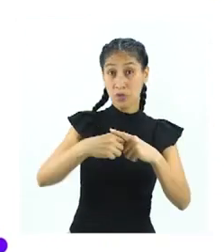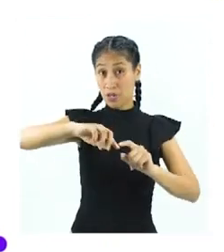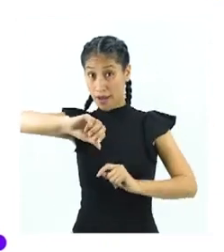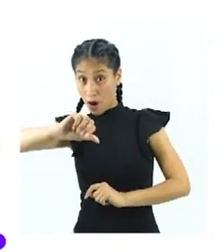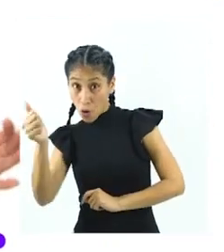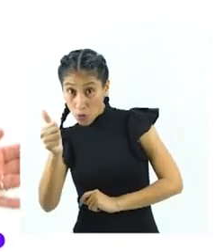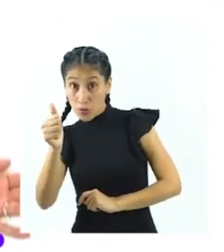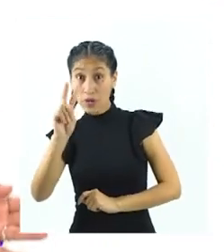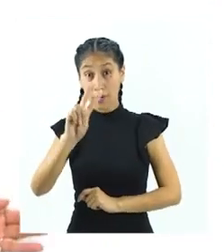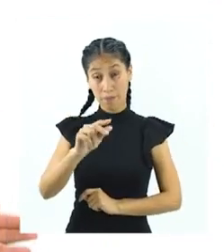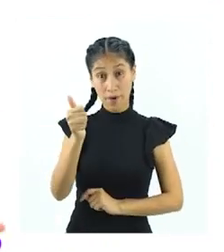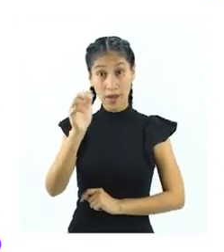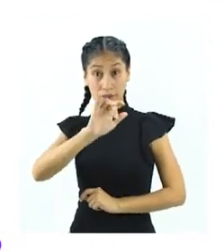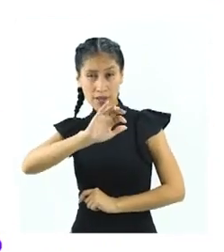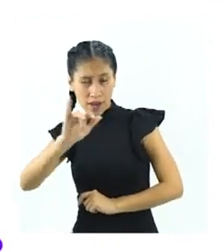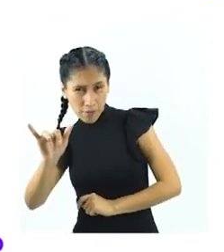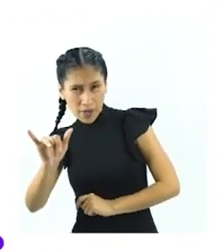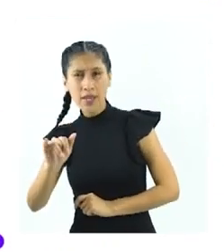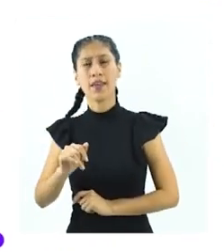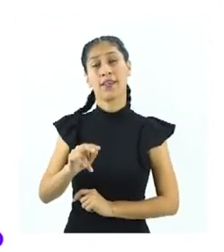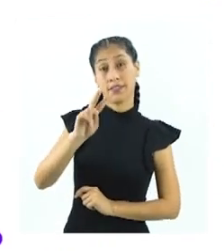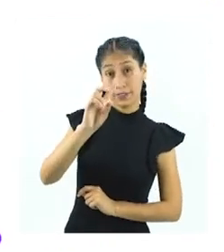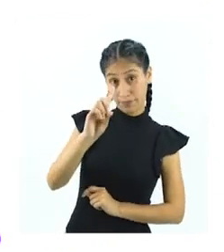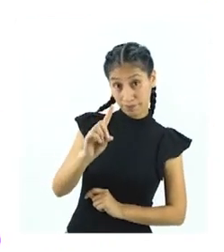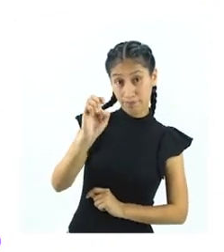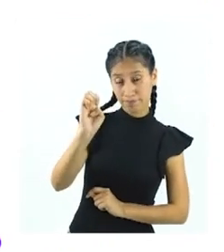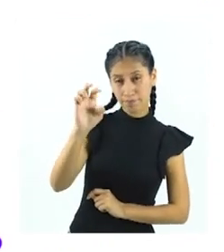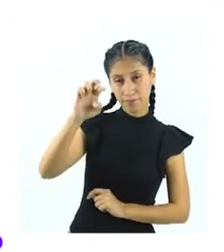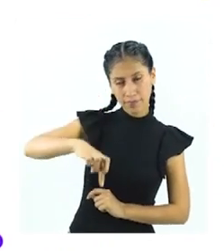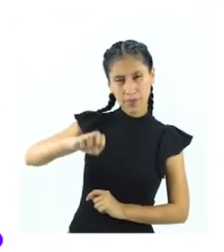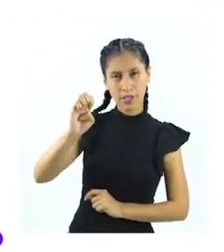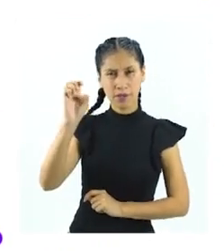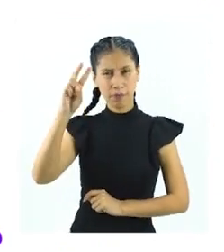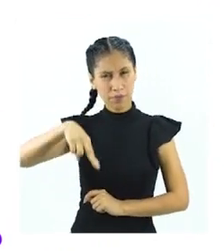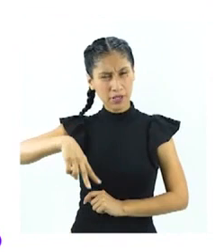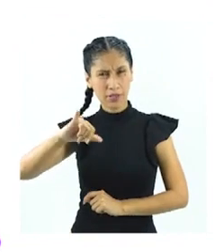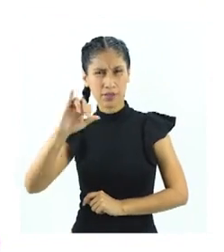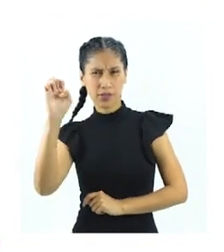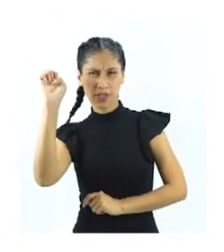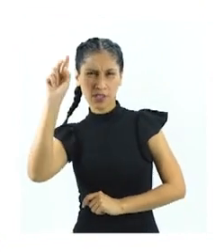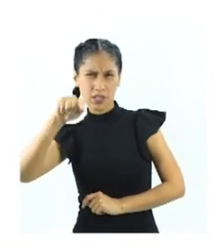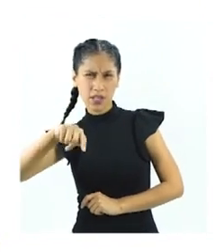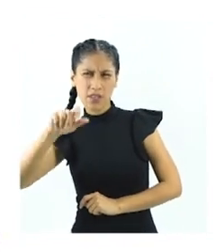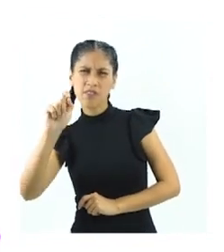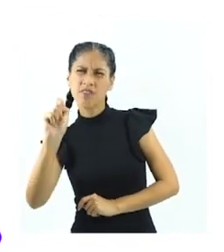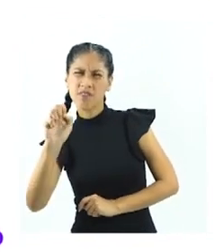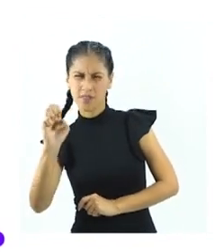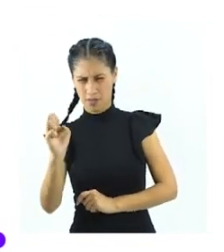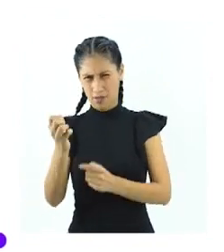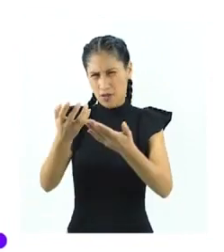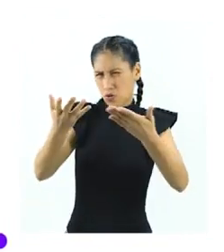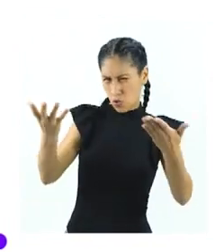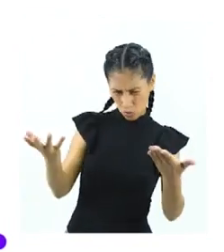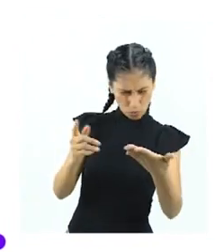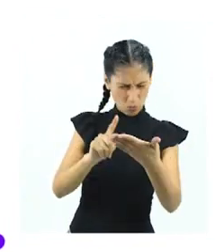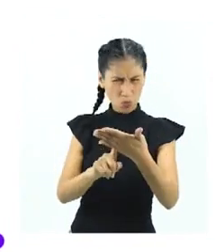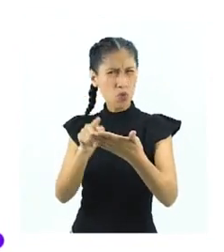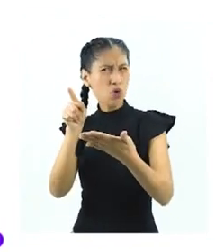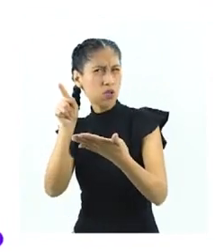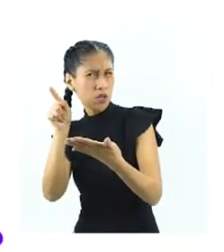mientras que la otra variable es dependiente, vale decir, es el efecto que provoca la variable